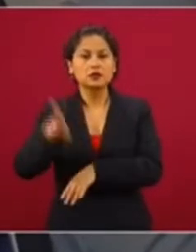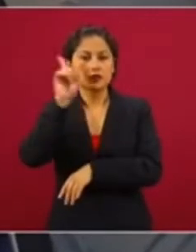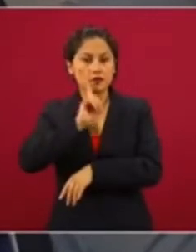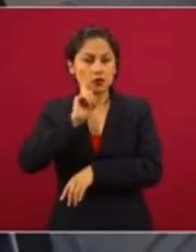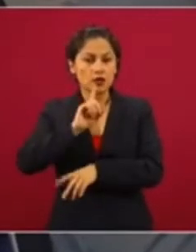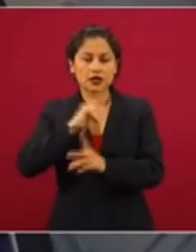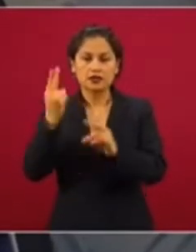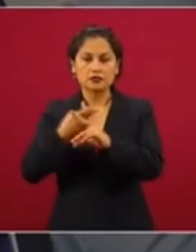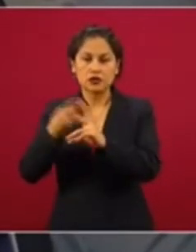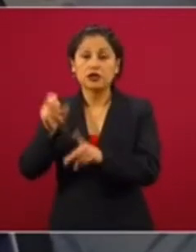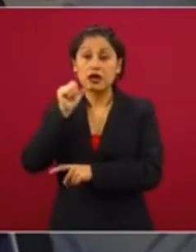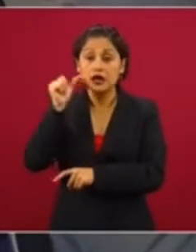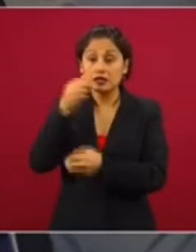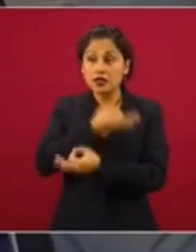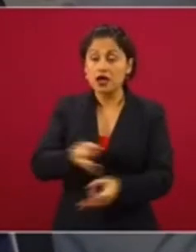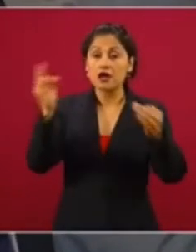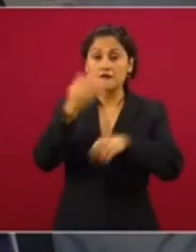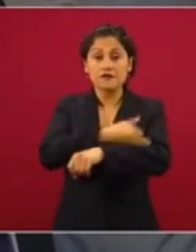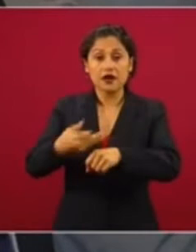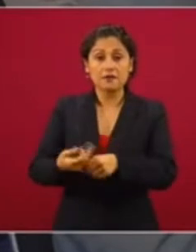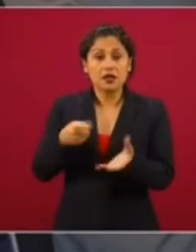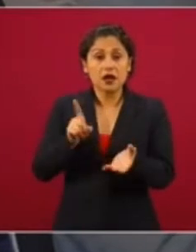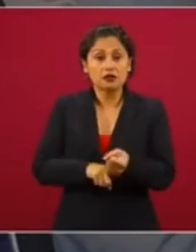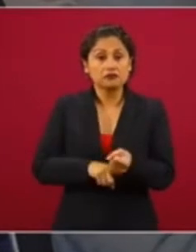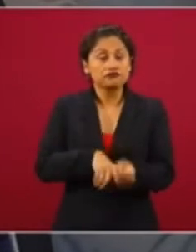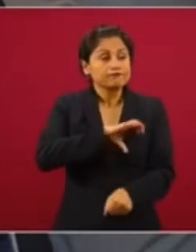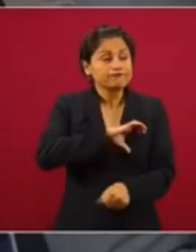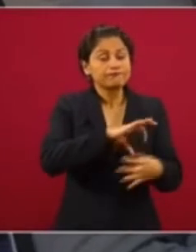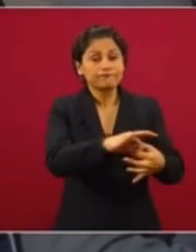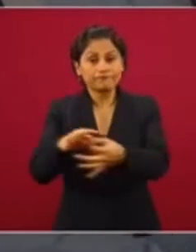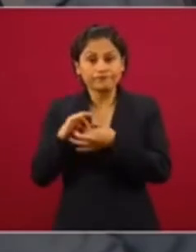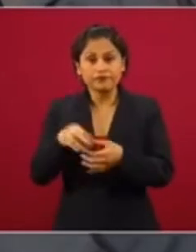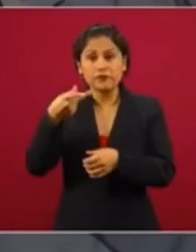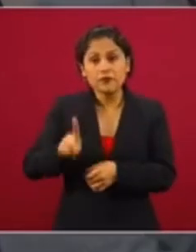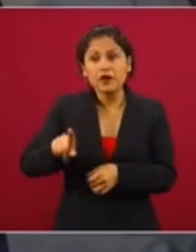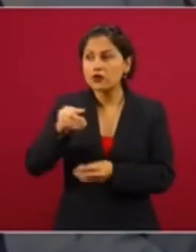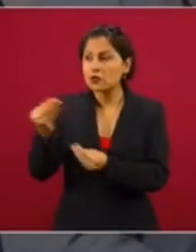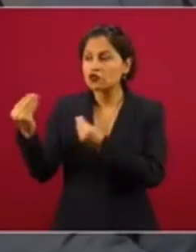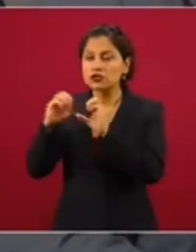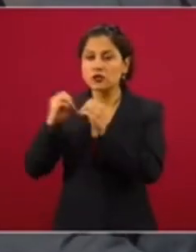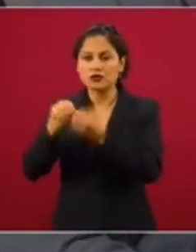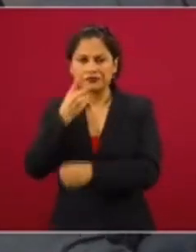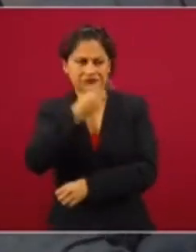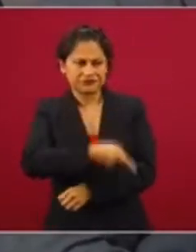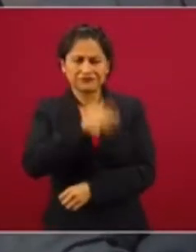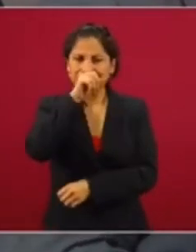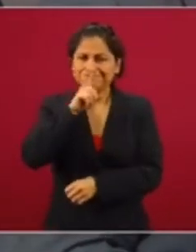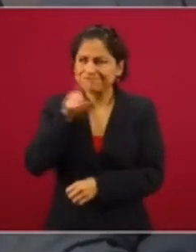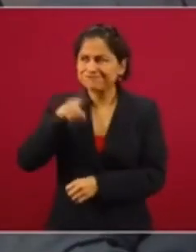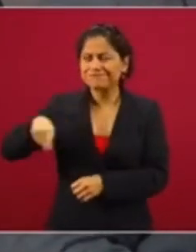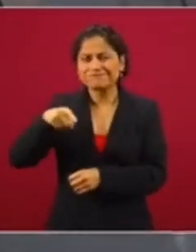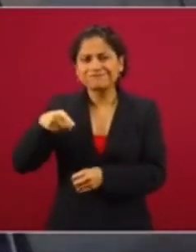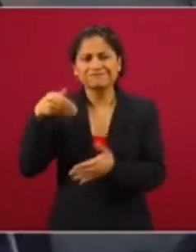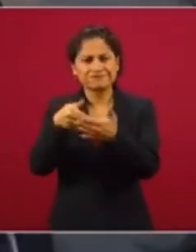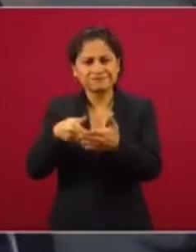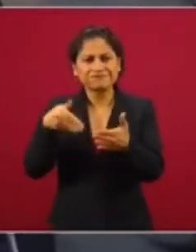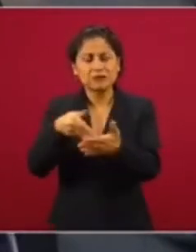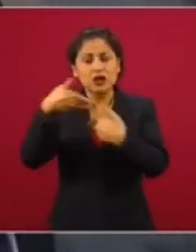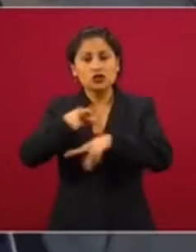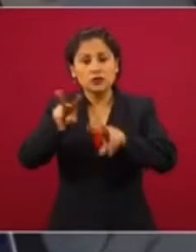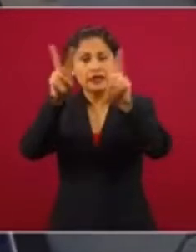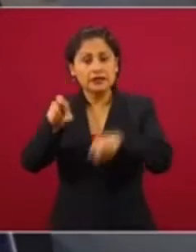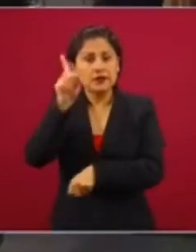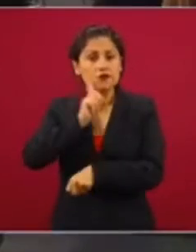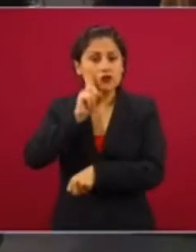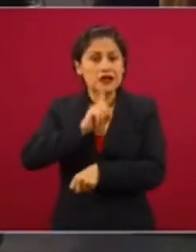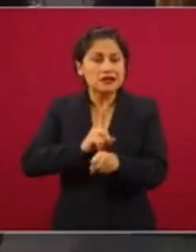fraternidad familiar, pero después de esta declaración que usted hace, pues lo refutan decenas de organizaciones que justamente están insistiendo con este punto de la violencia y de aumento